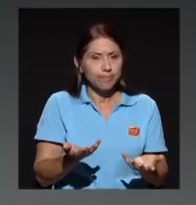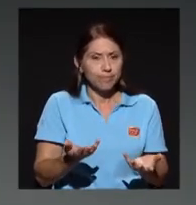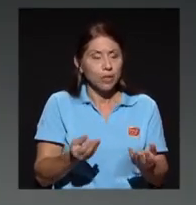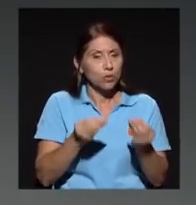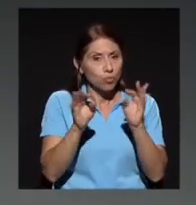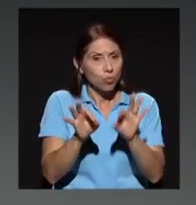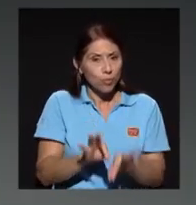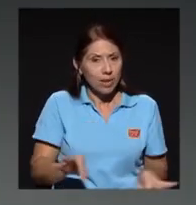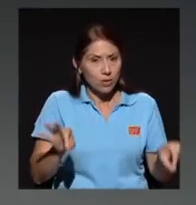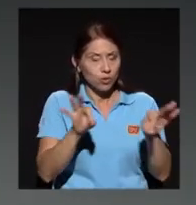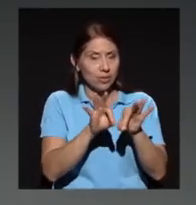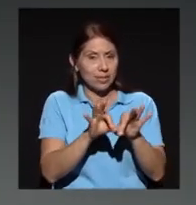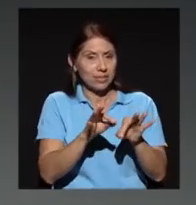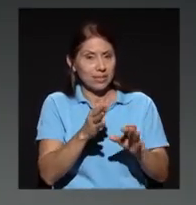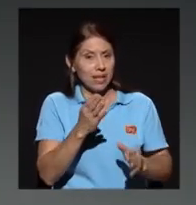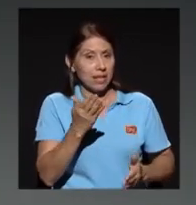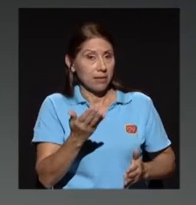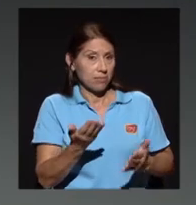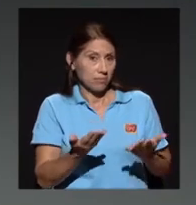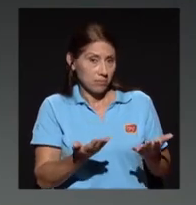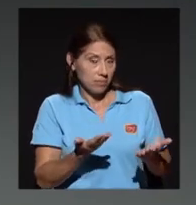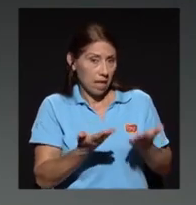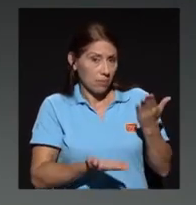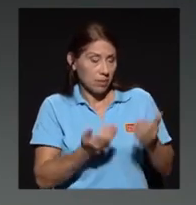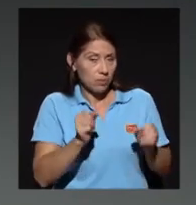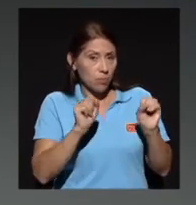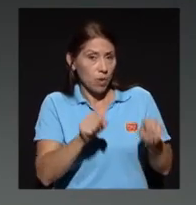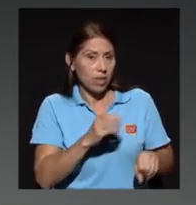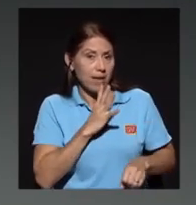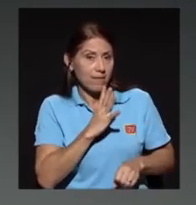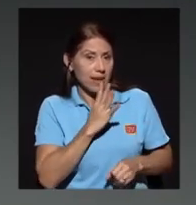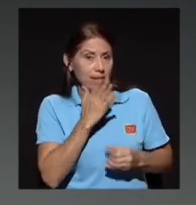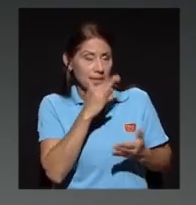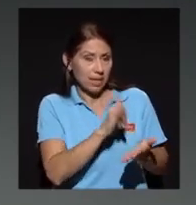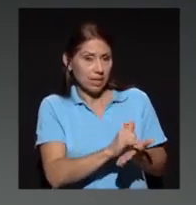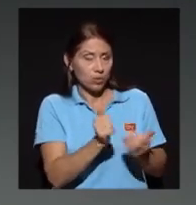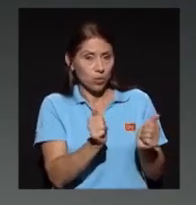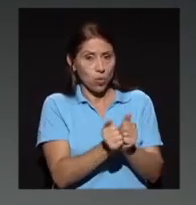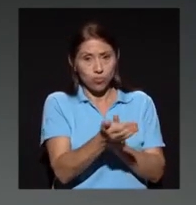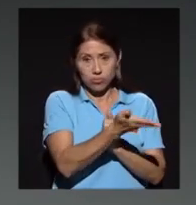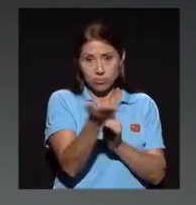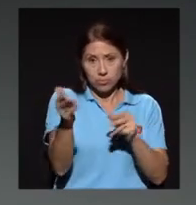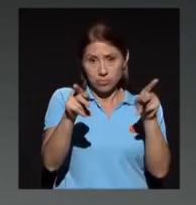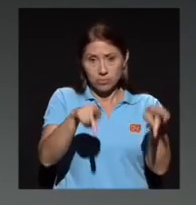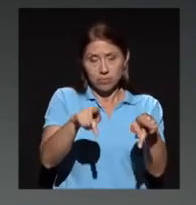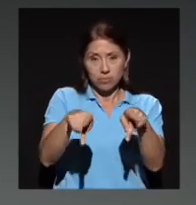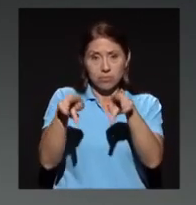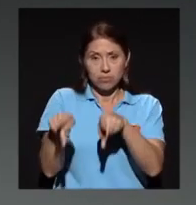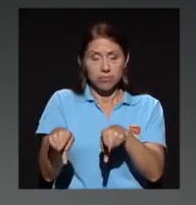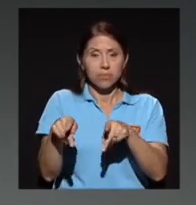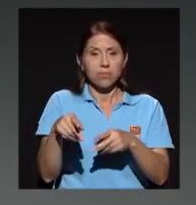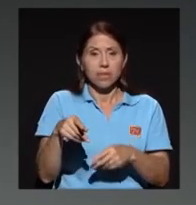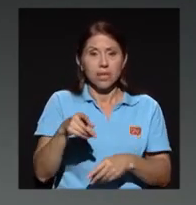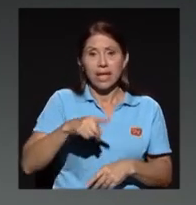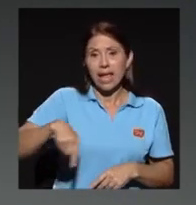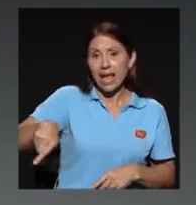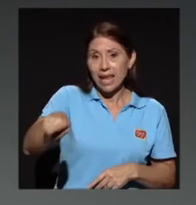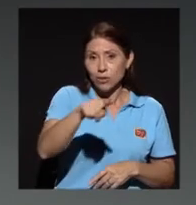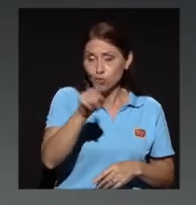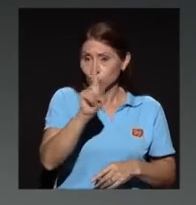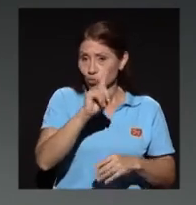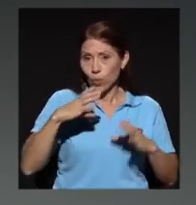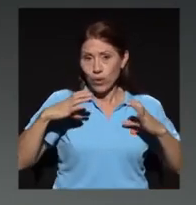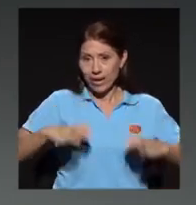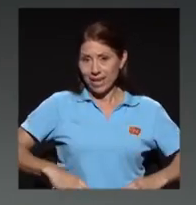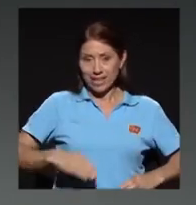muy valiosas y tal vez es útil que comparta un poco de eso con las amigas y amigos que nos escuchan, que no son clientes suyos,